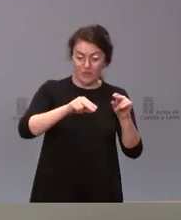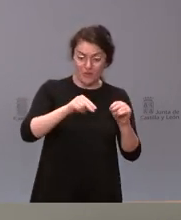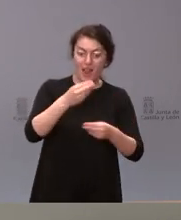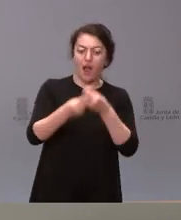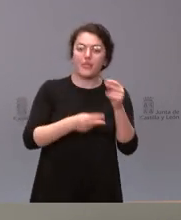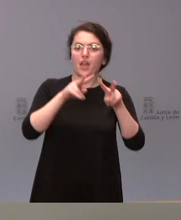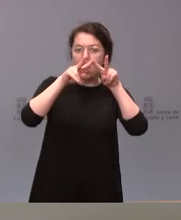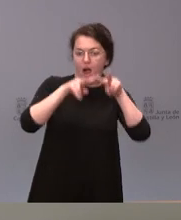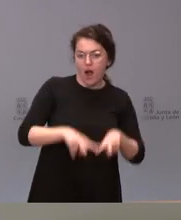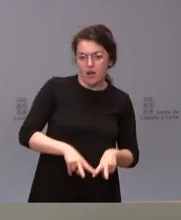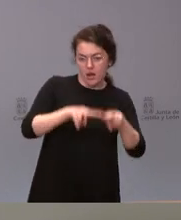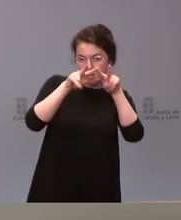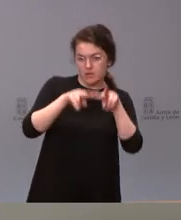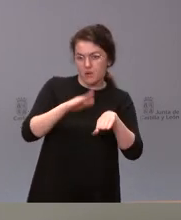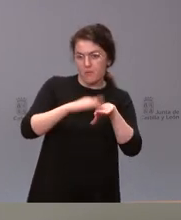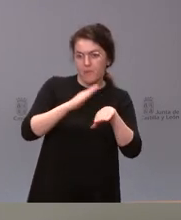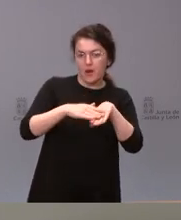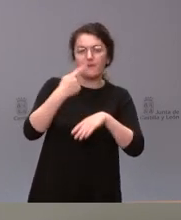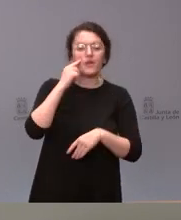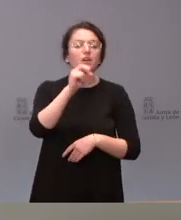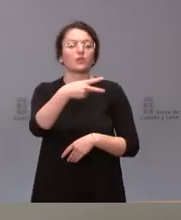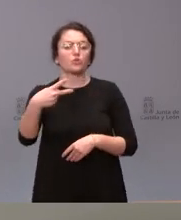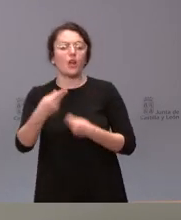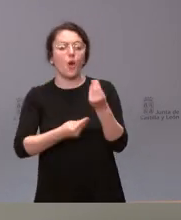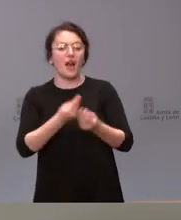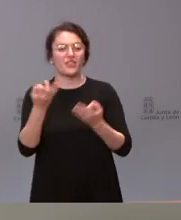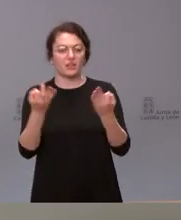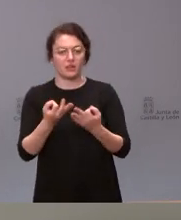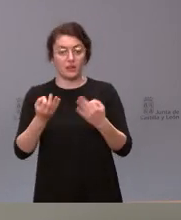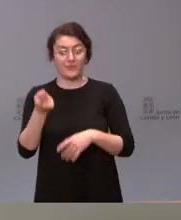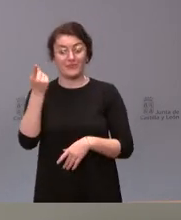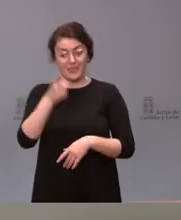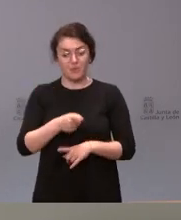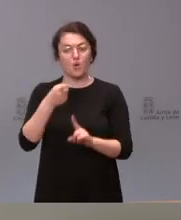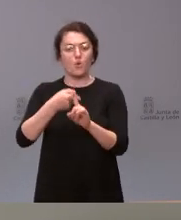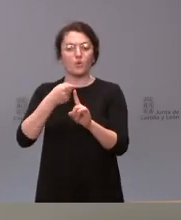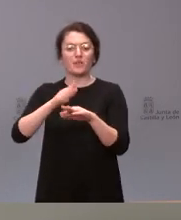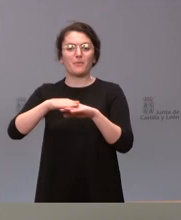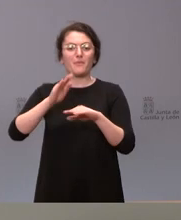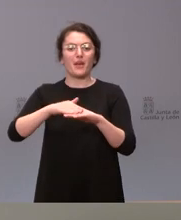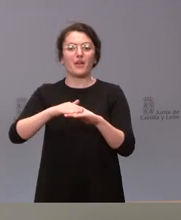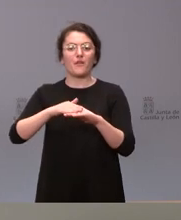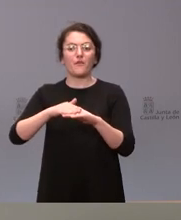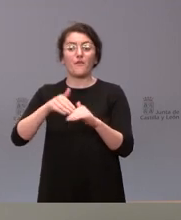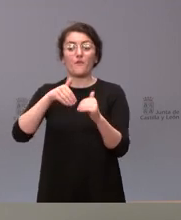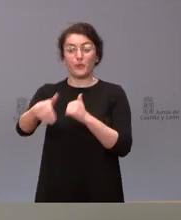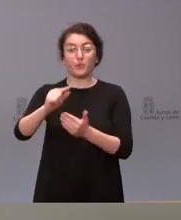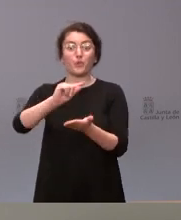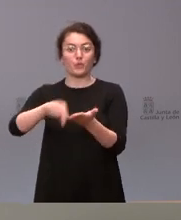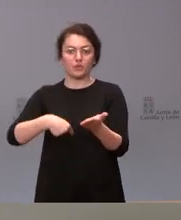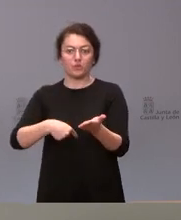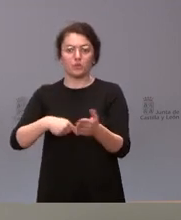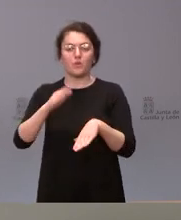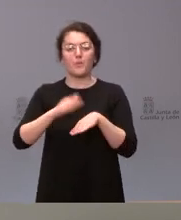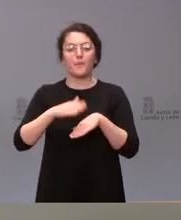definitiva de qué se ha hecho que además es útil también para el próximo proceso de licitación en todo caso para cada uno de los pagos